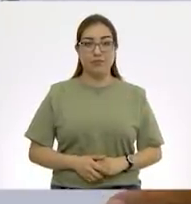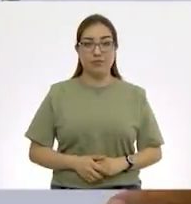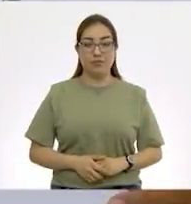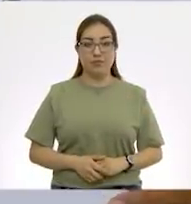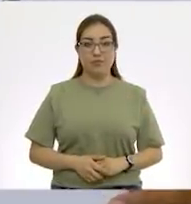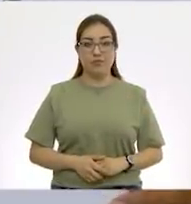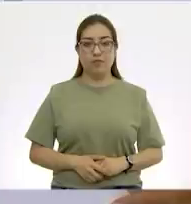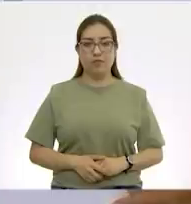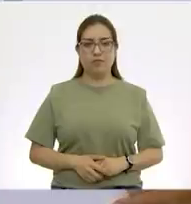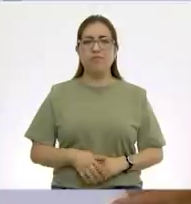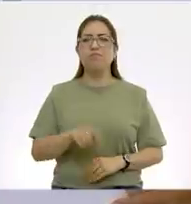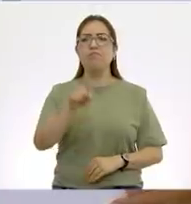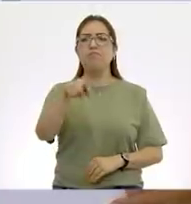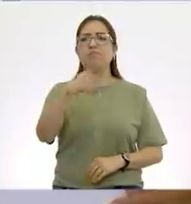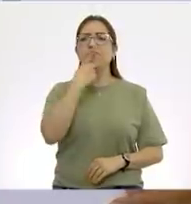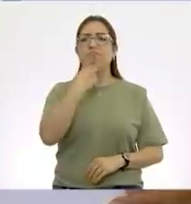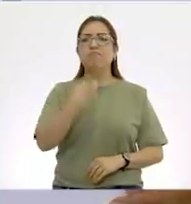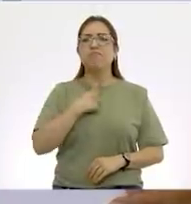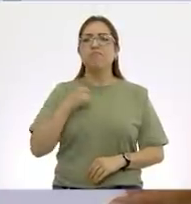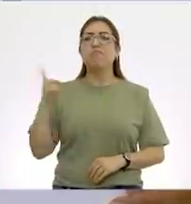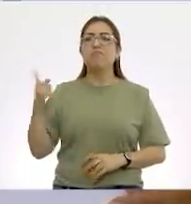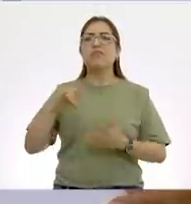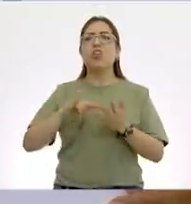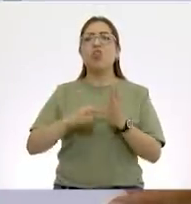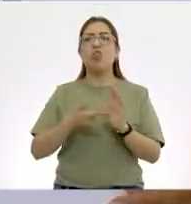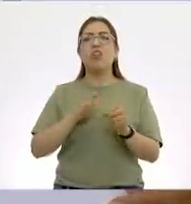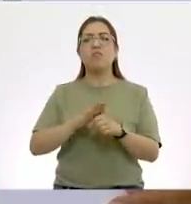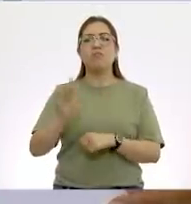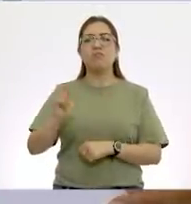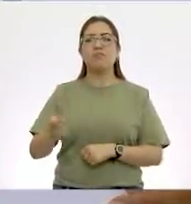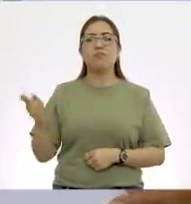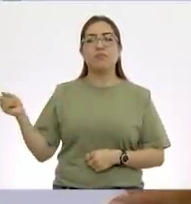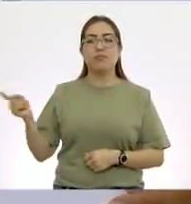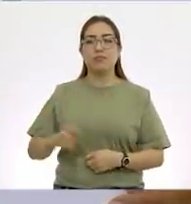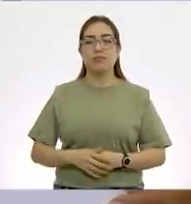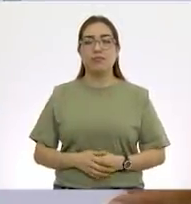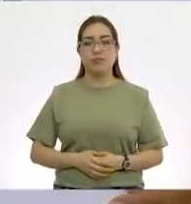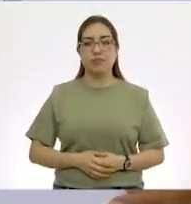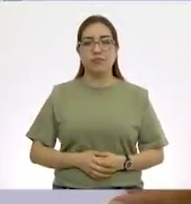Y díganme qué hora es la que está señalando ahí.